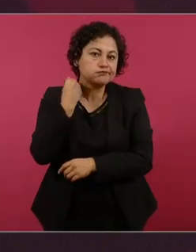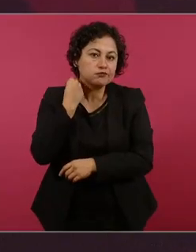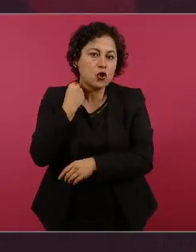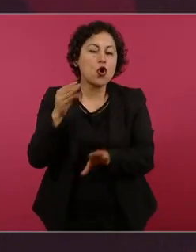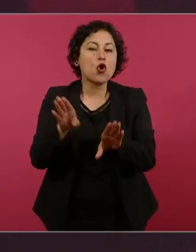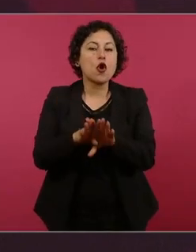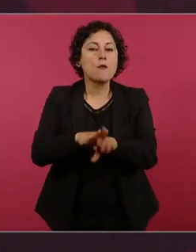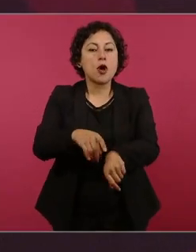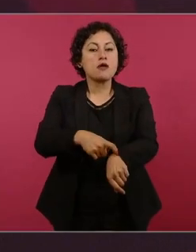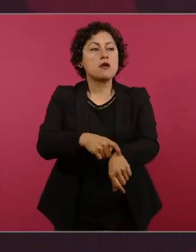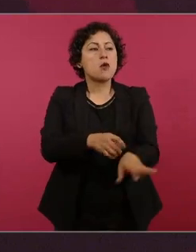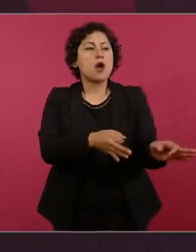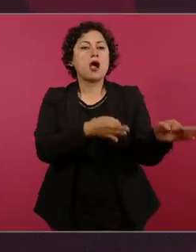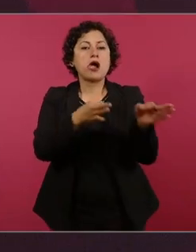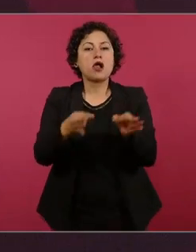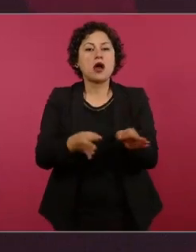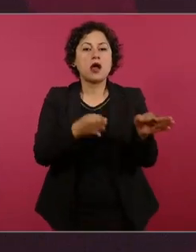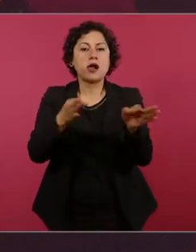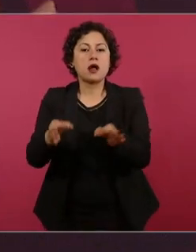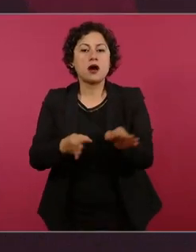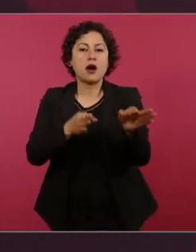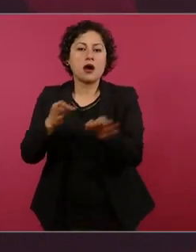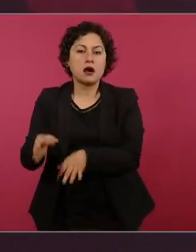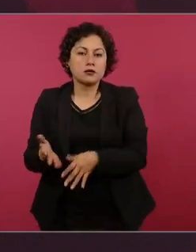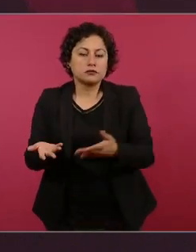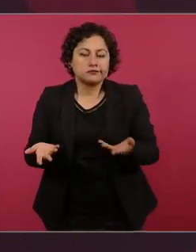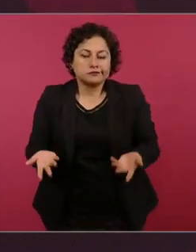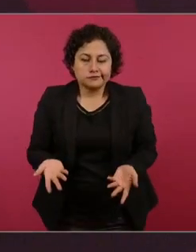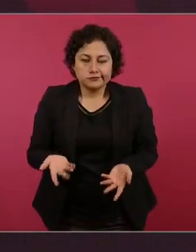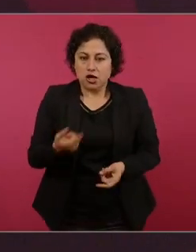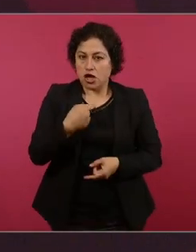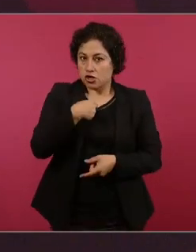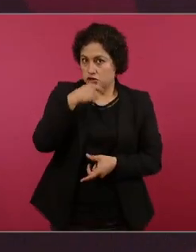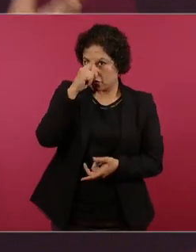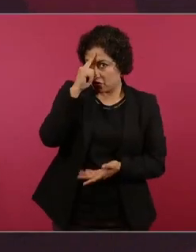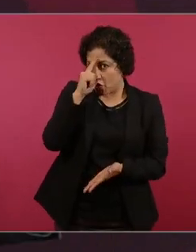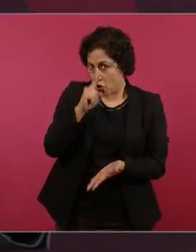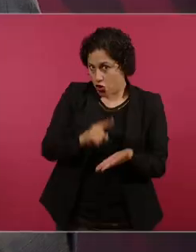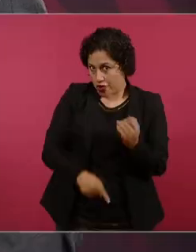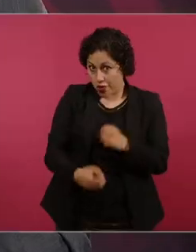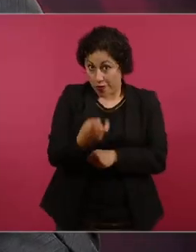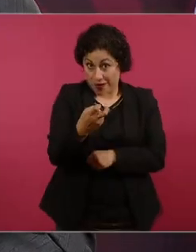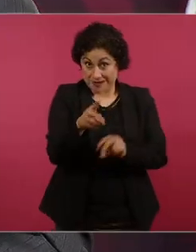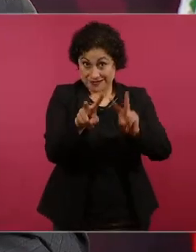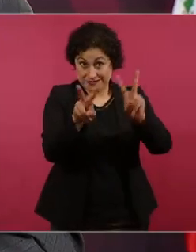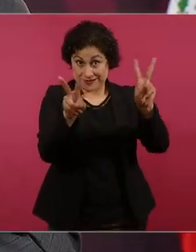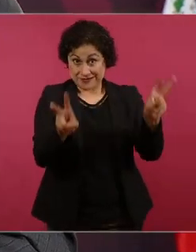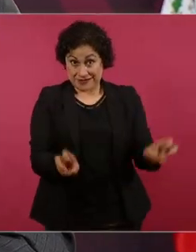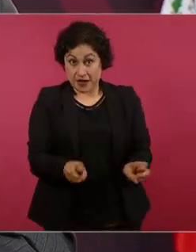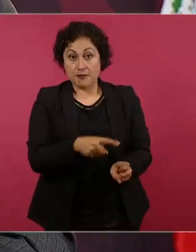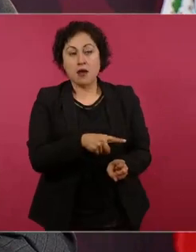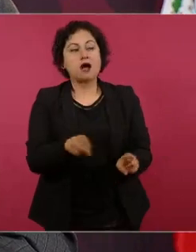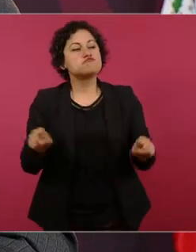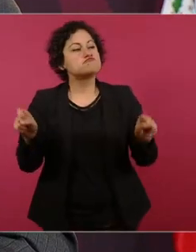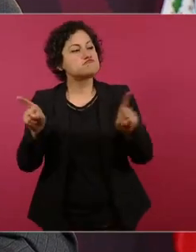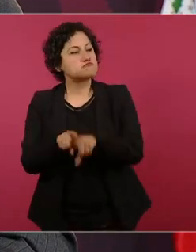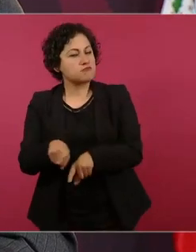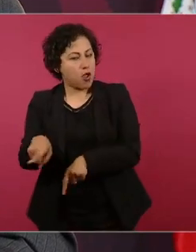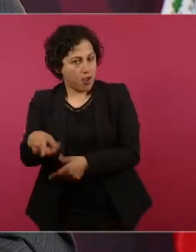pues pienso que esto fue lo que sucedió en este caso y Ricardo